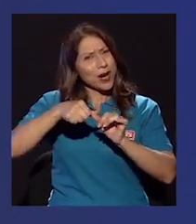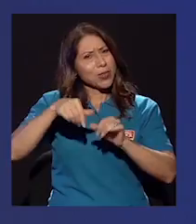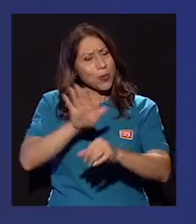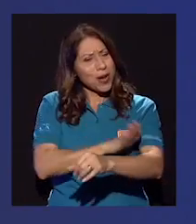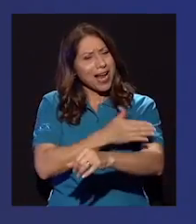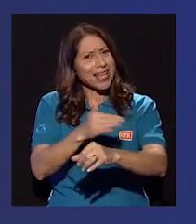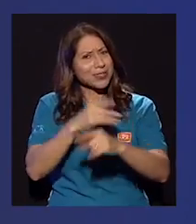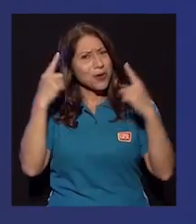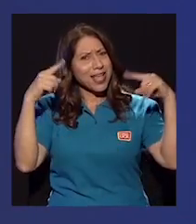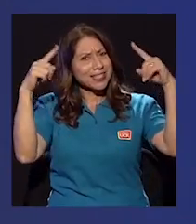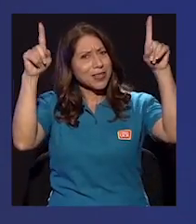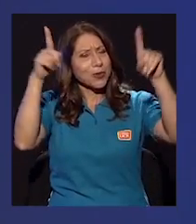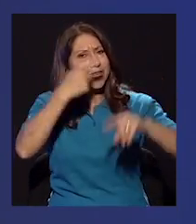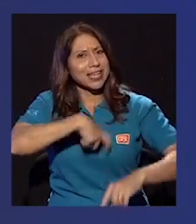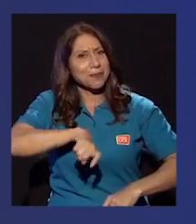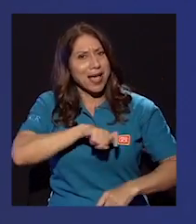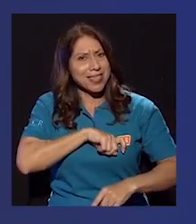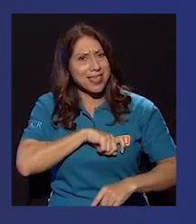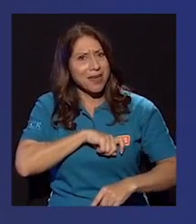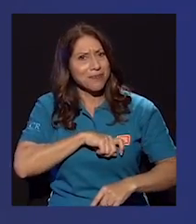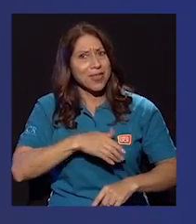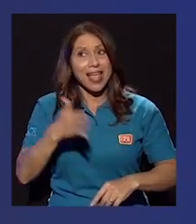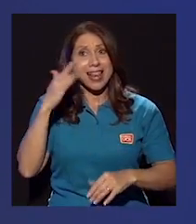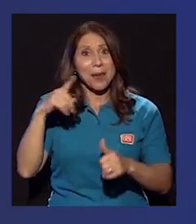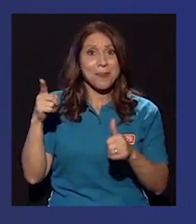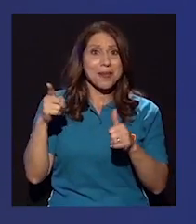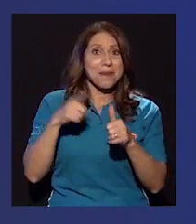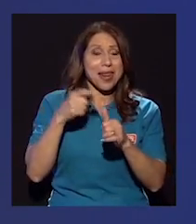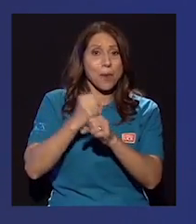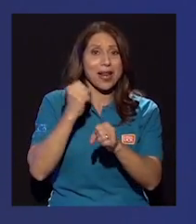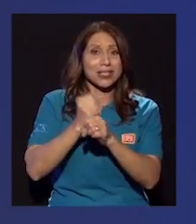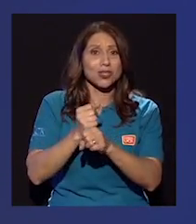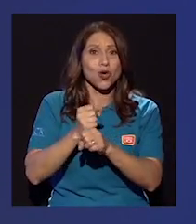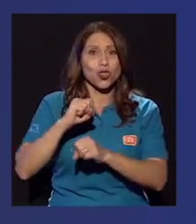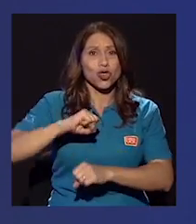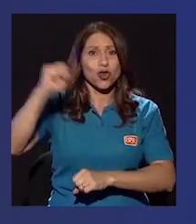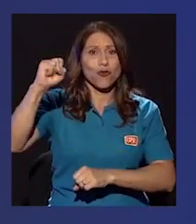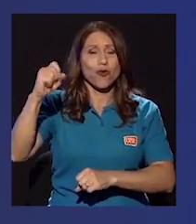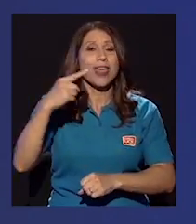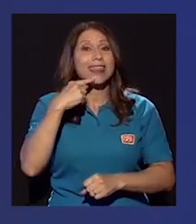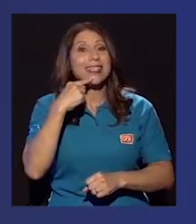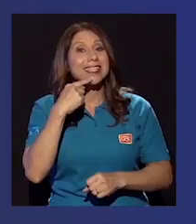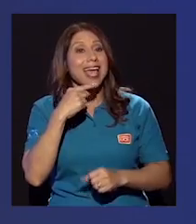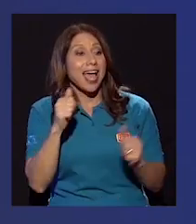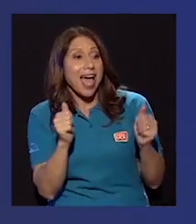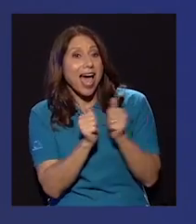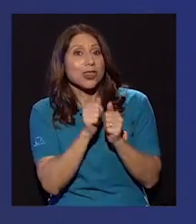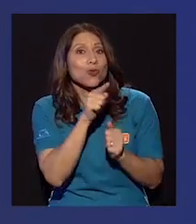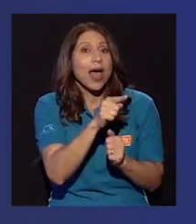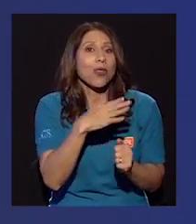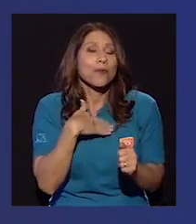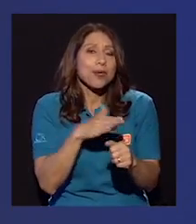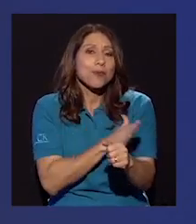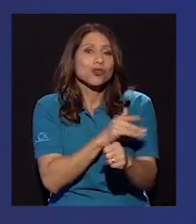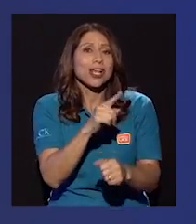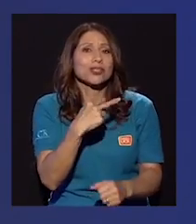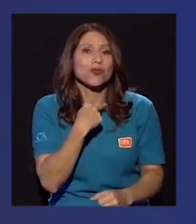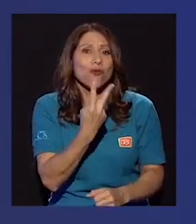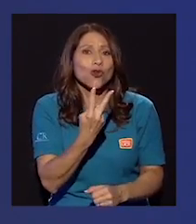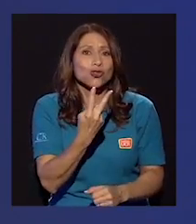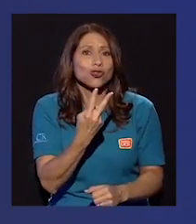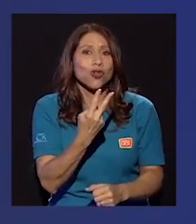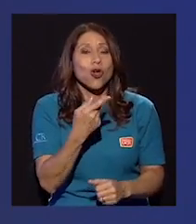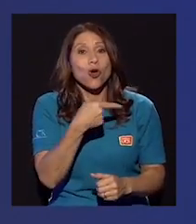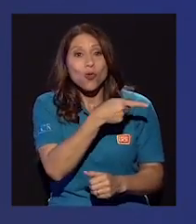en España a partir de la primera Operación Triunfo decía a tu lado mi música es tu voz. Cada vez que usted vea en pantalla